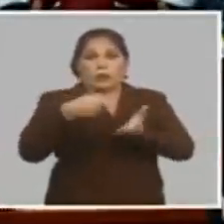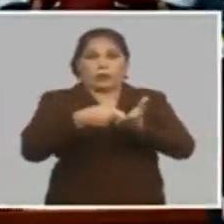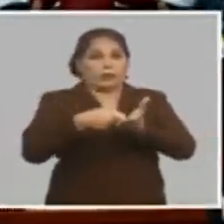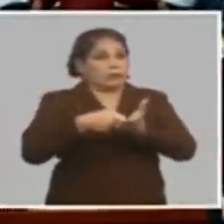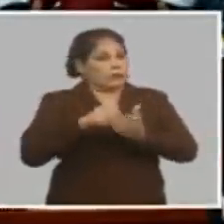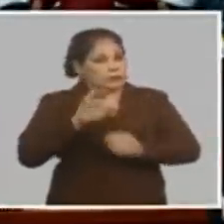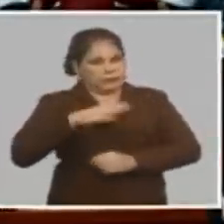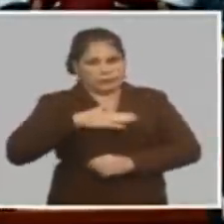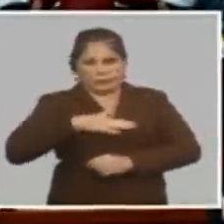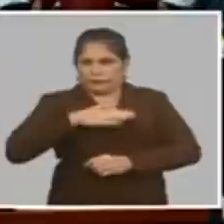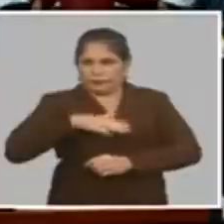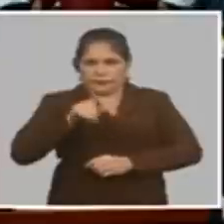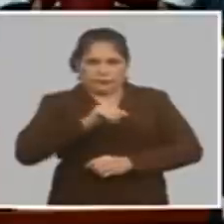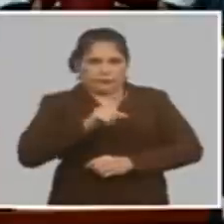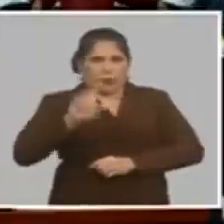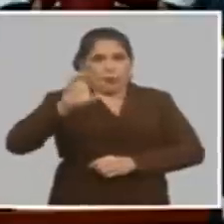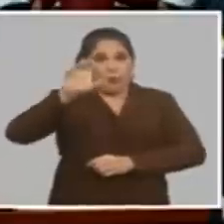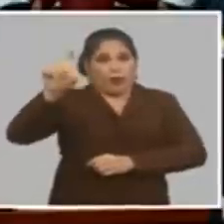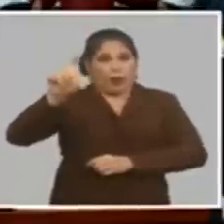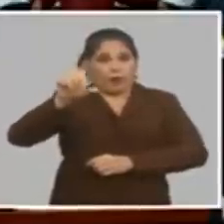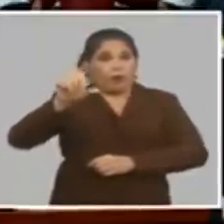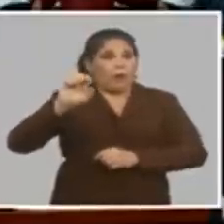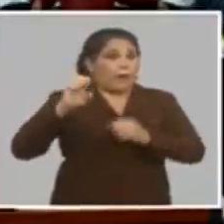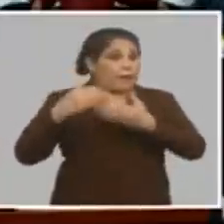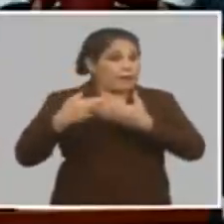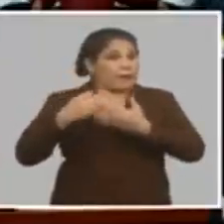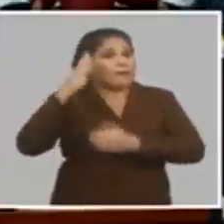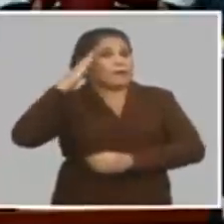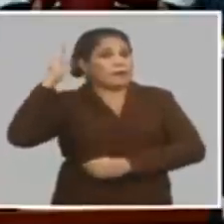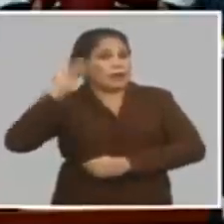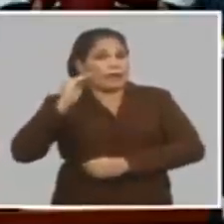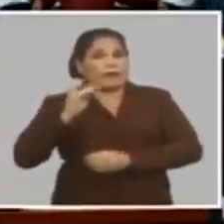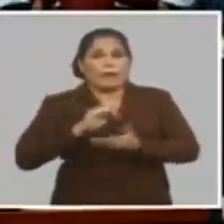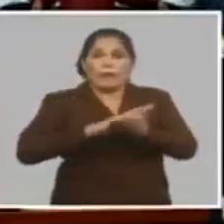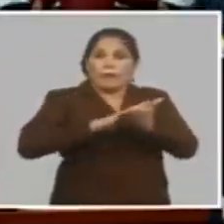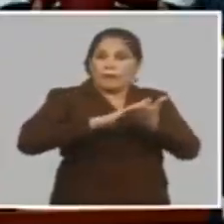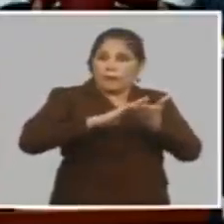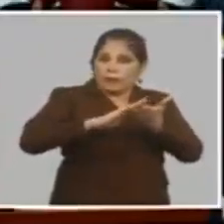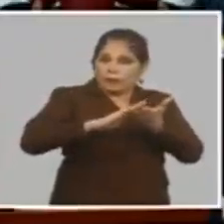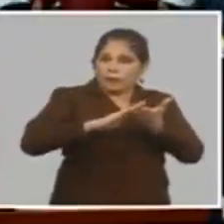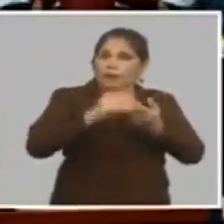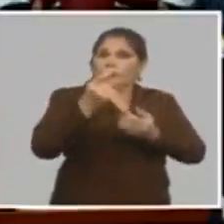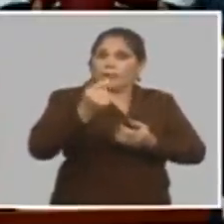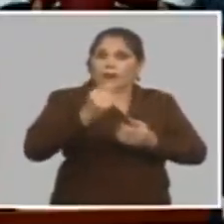millones los empresarios tienen que ir a pedir los créditos